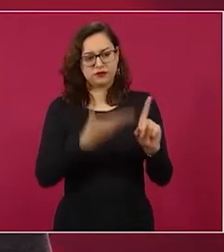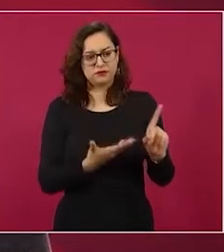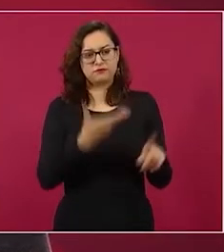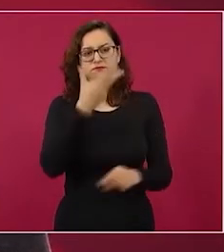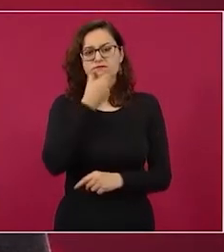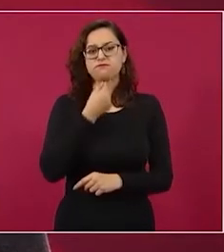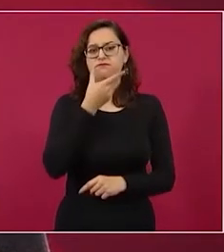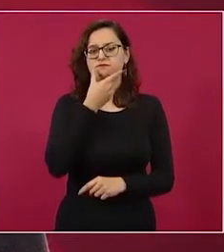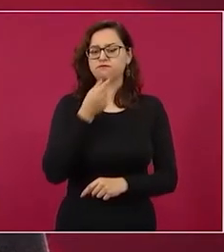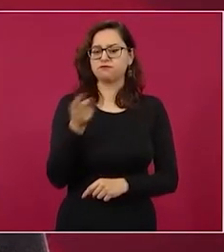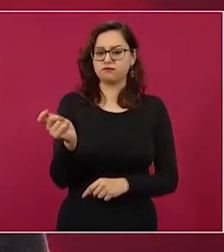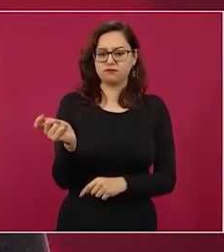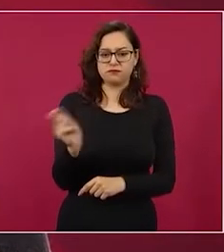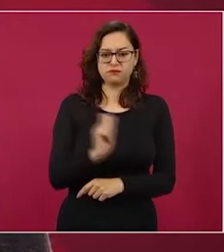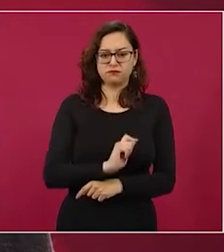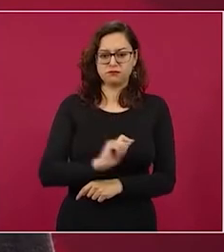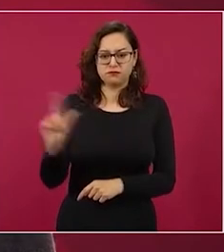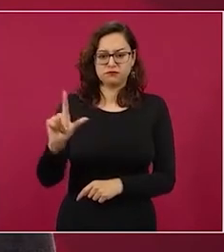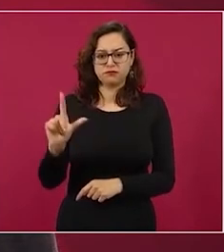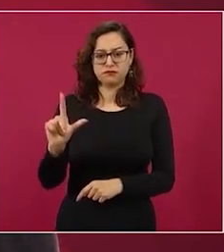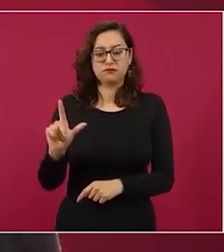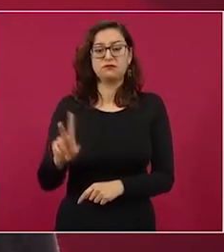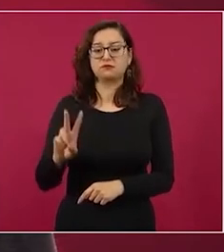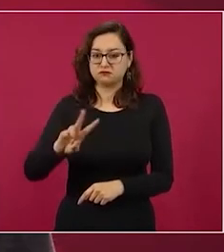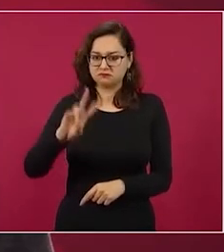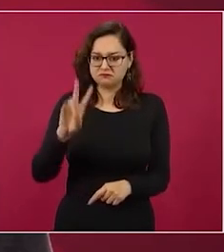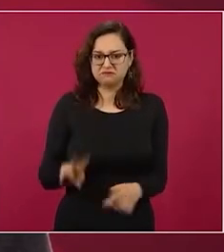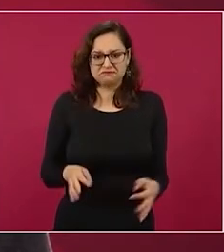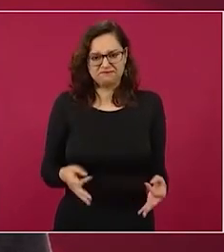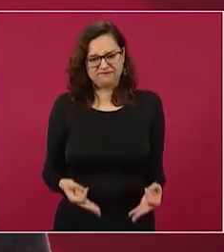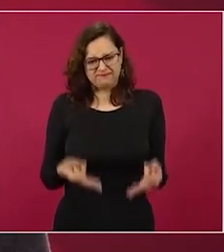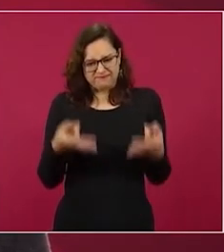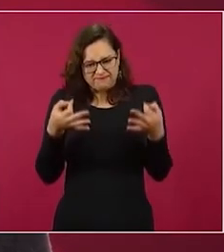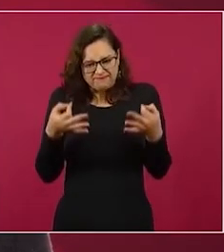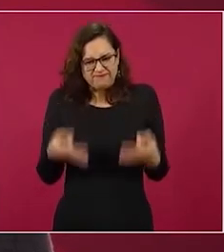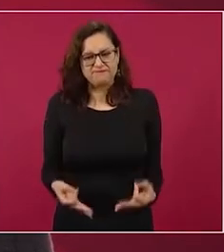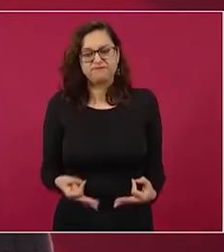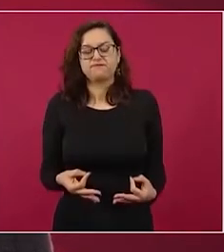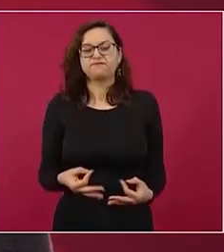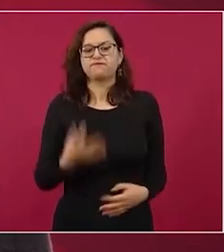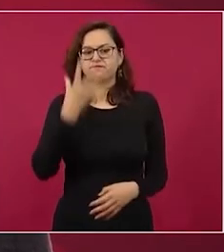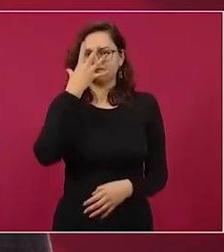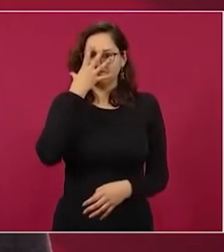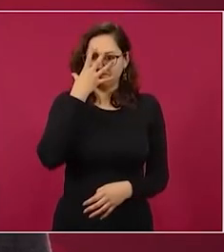de primer orden serio